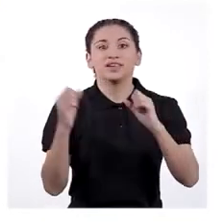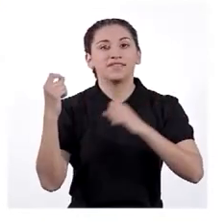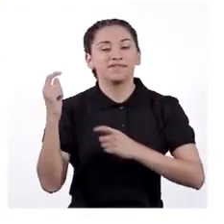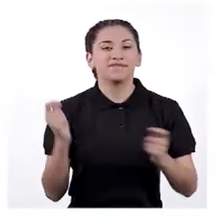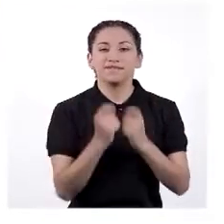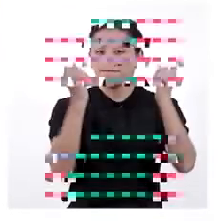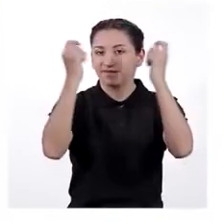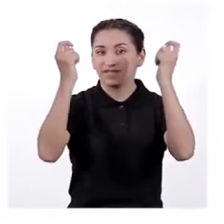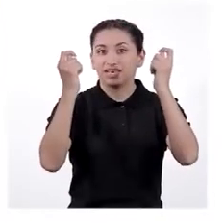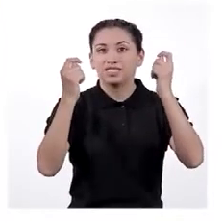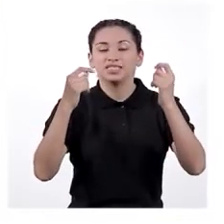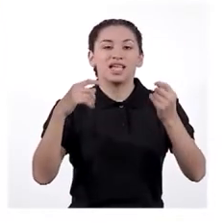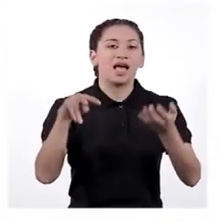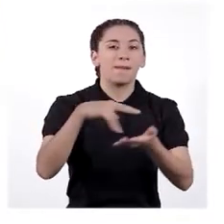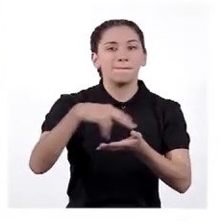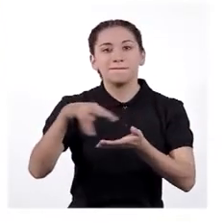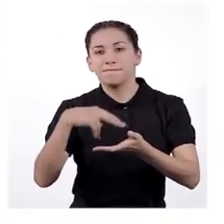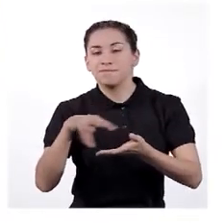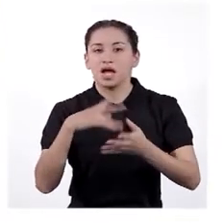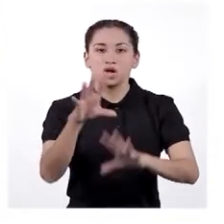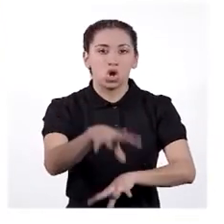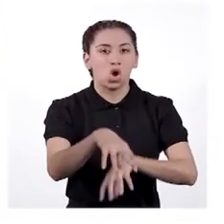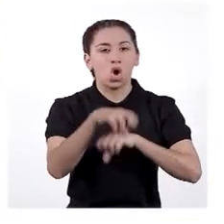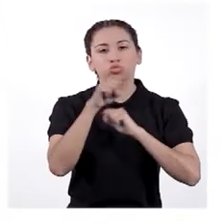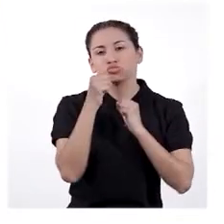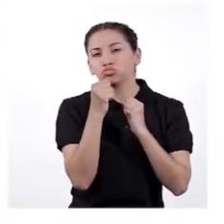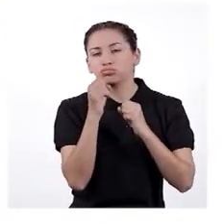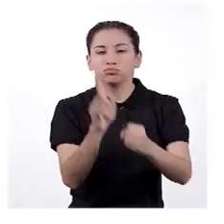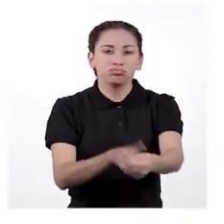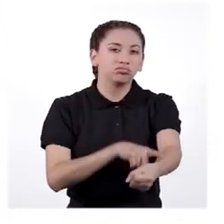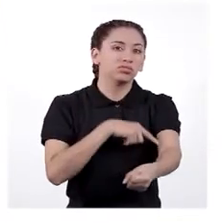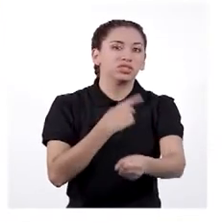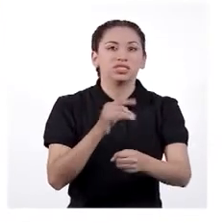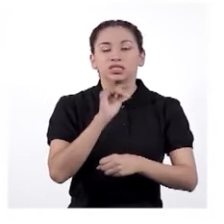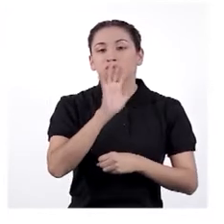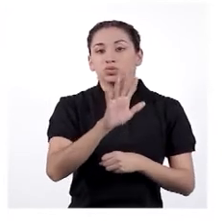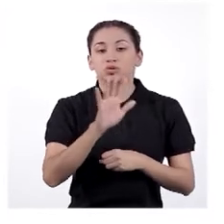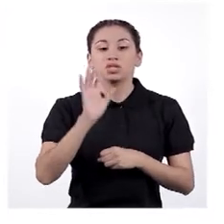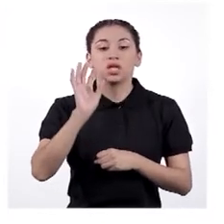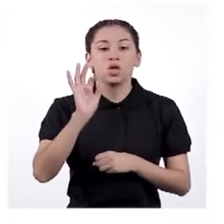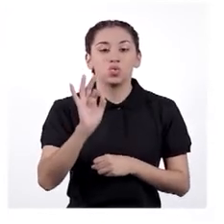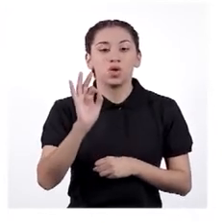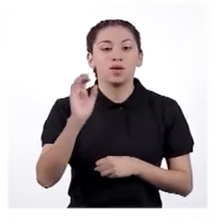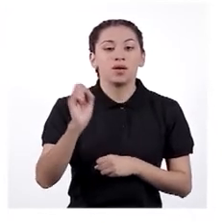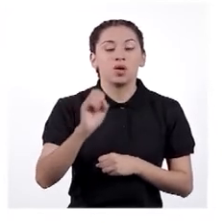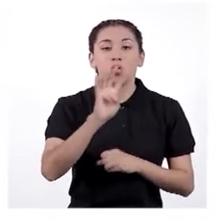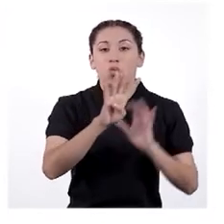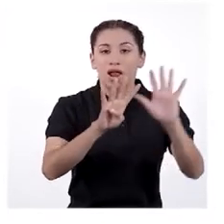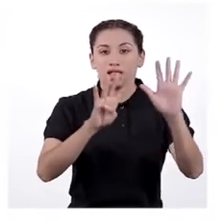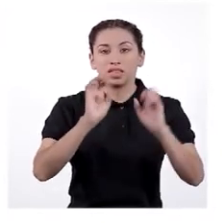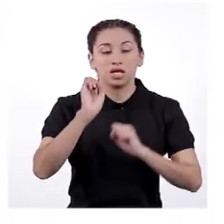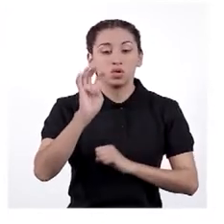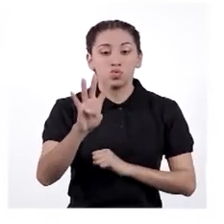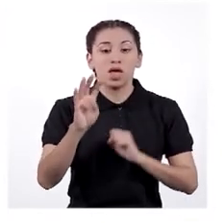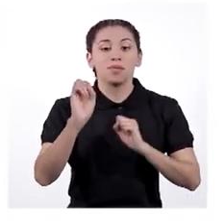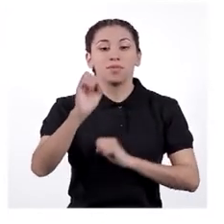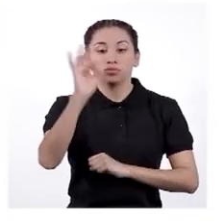las fiestas regionales o patronales, con 49%, la cocina típica o regional,